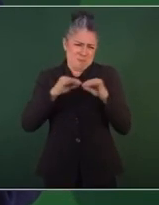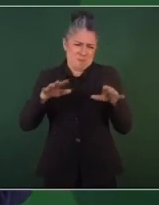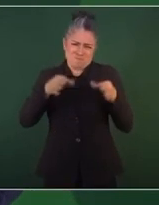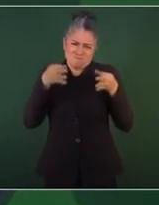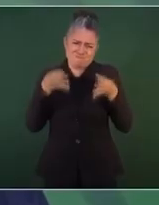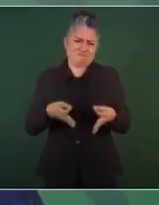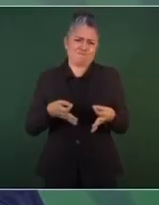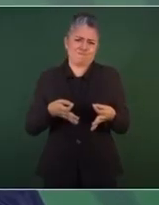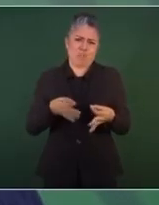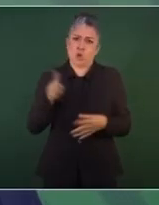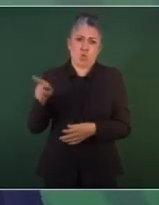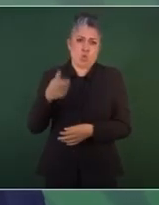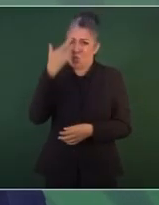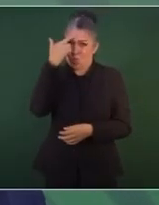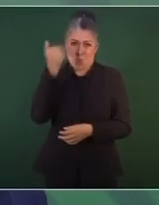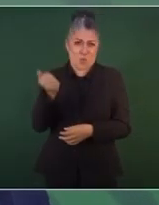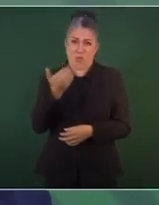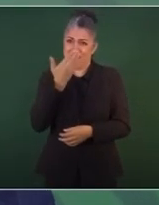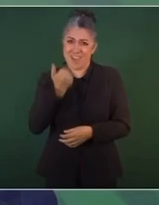razón.